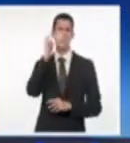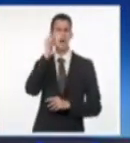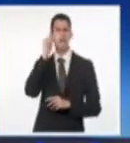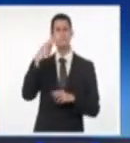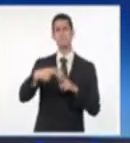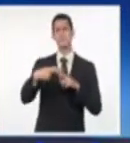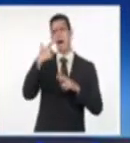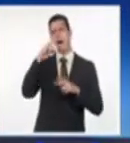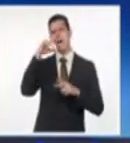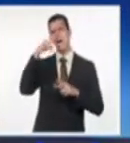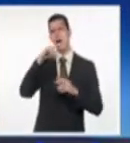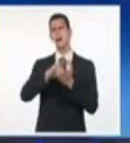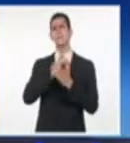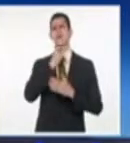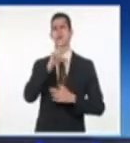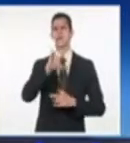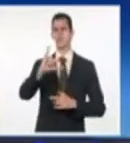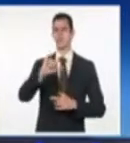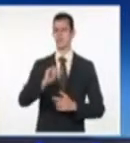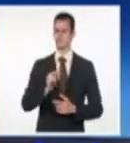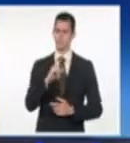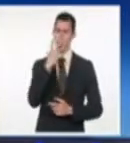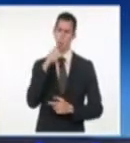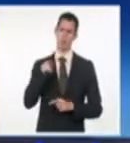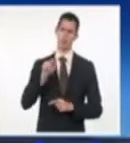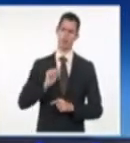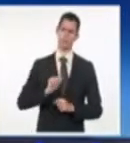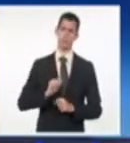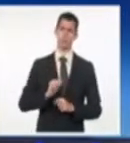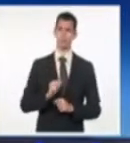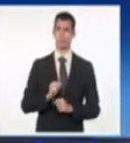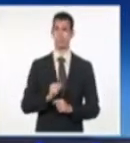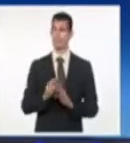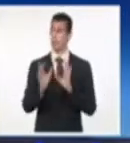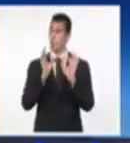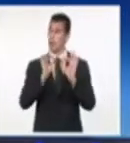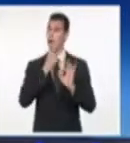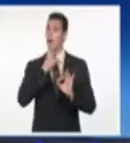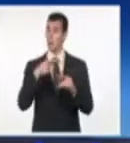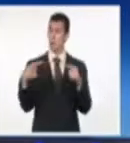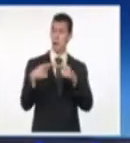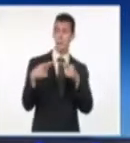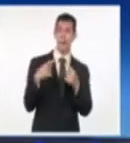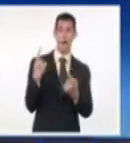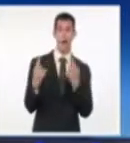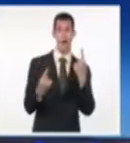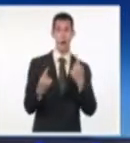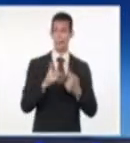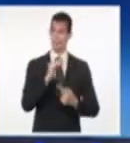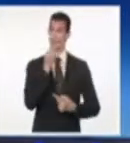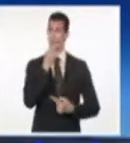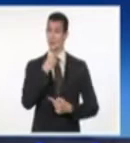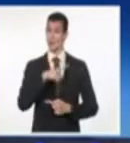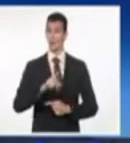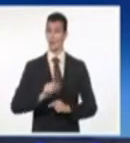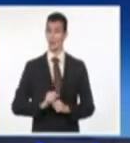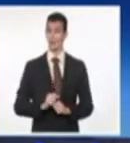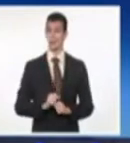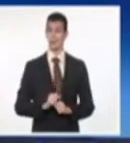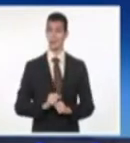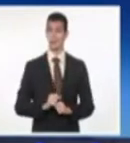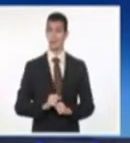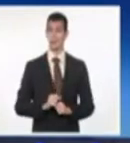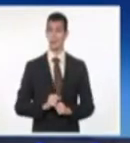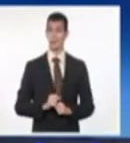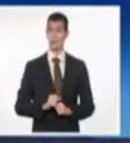Cuidado, cuidado, que no se puede saber más que esta jefa. Yo no sé, dice también la madrina, yo no sé qué realidad es la que ella